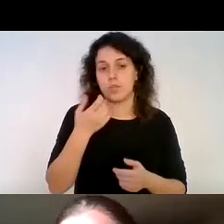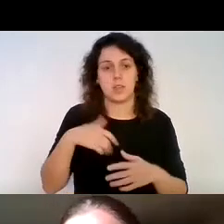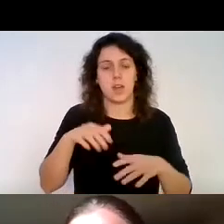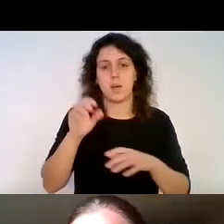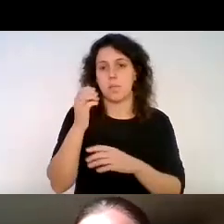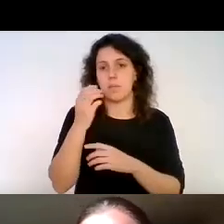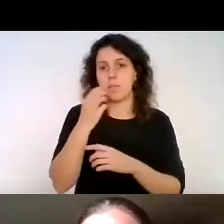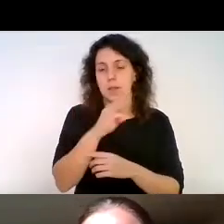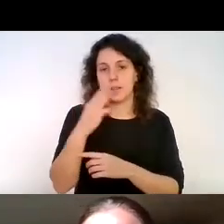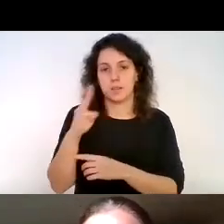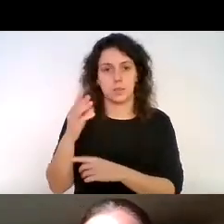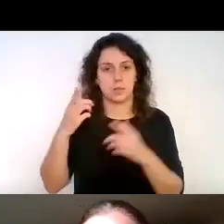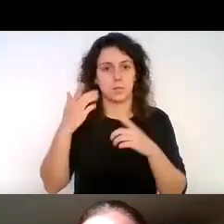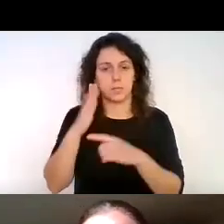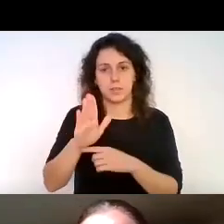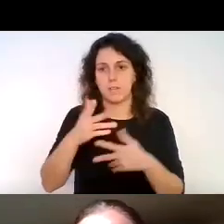presentación